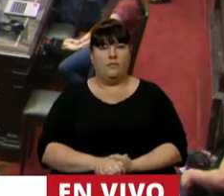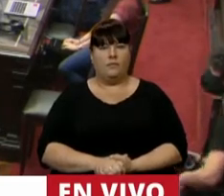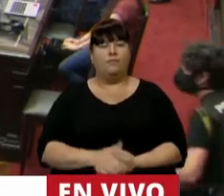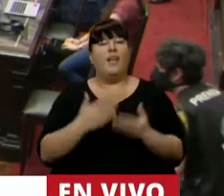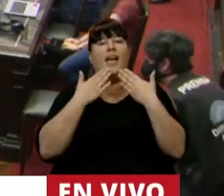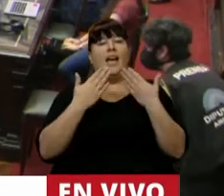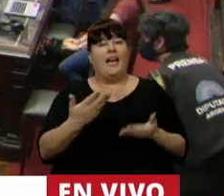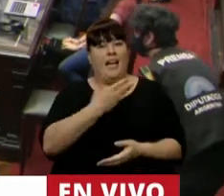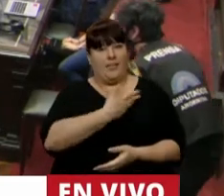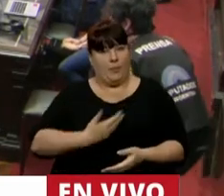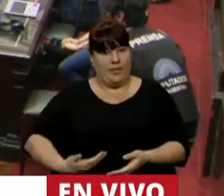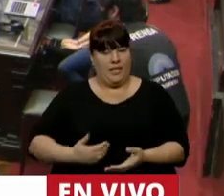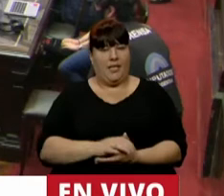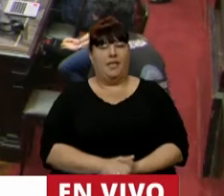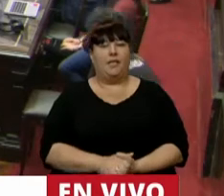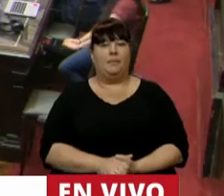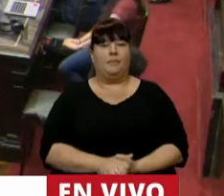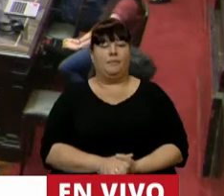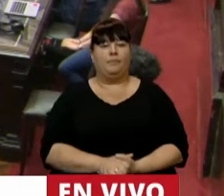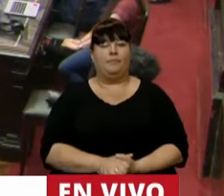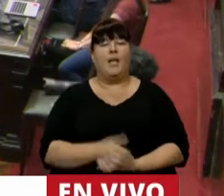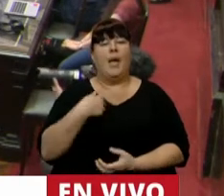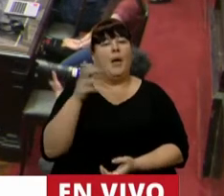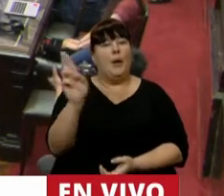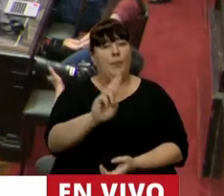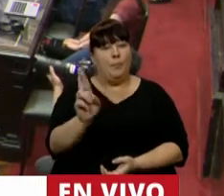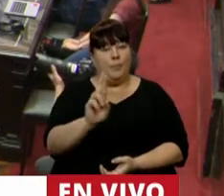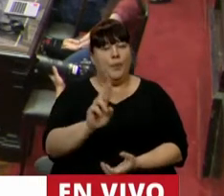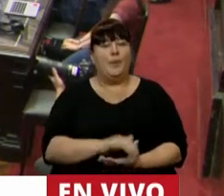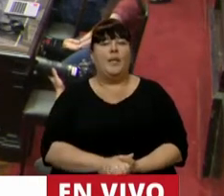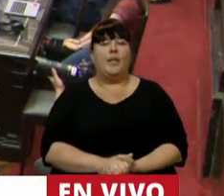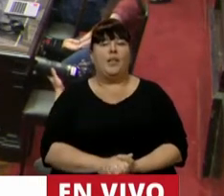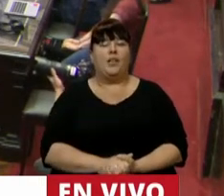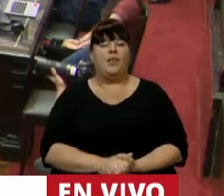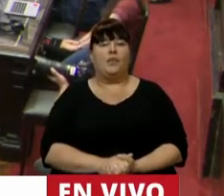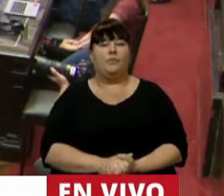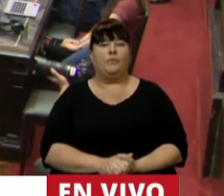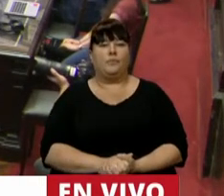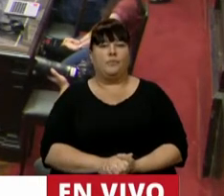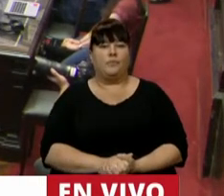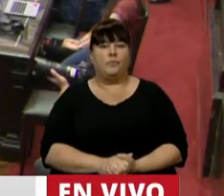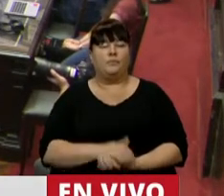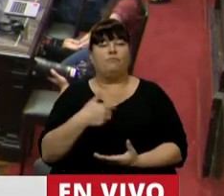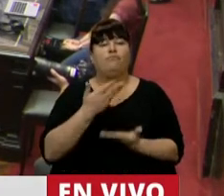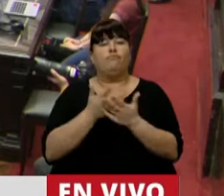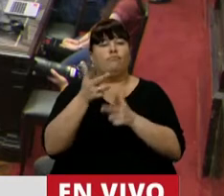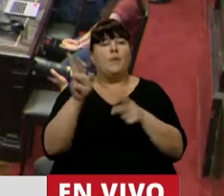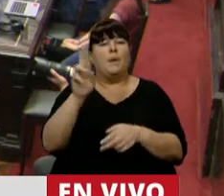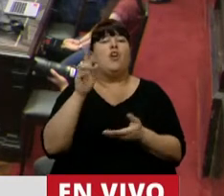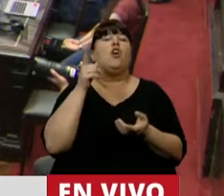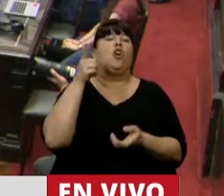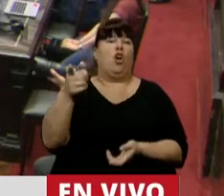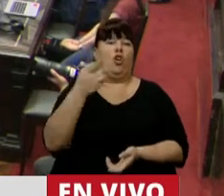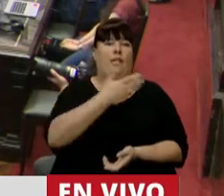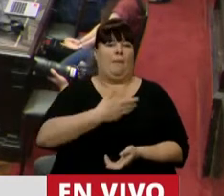Gracias, Presidente. La cuestión de privilegio que voy a plantear está dirigida contra